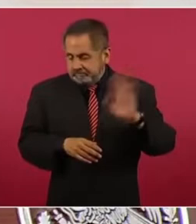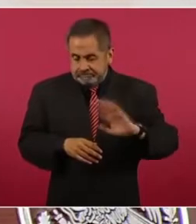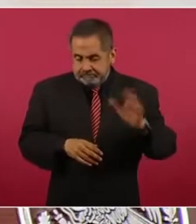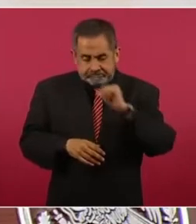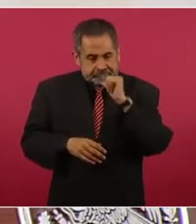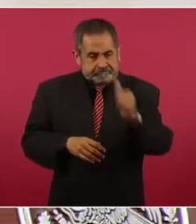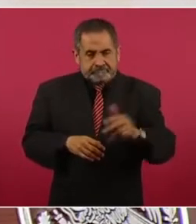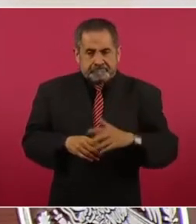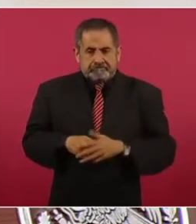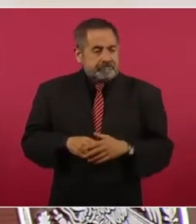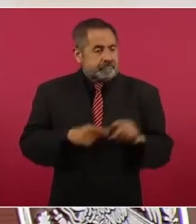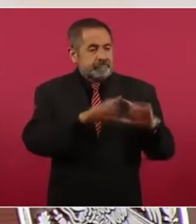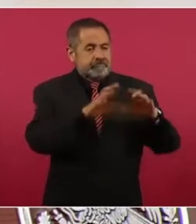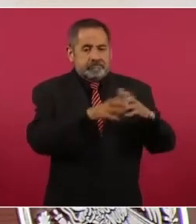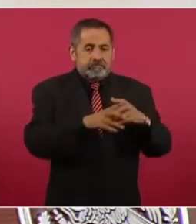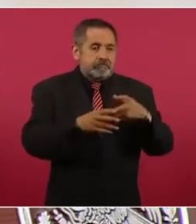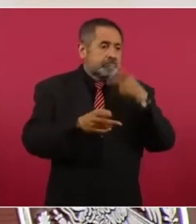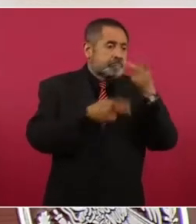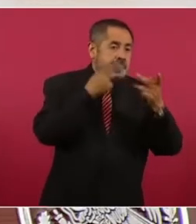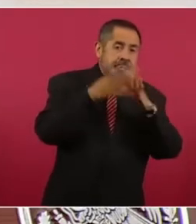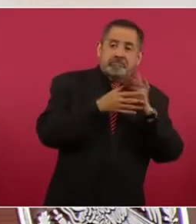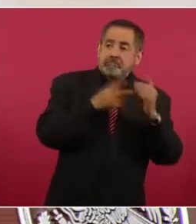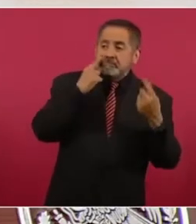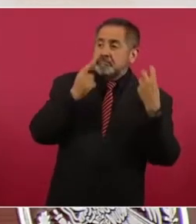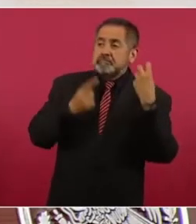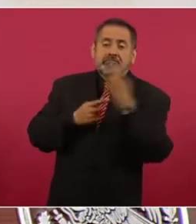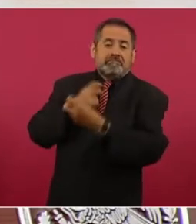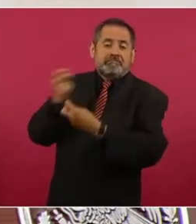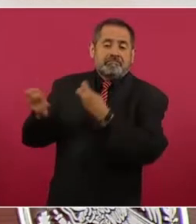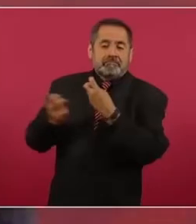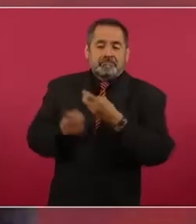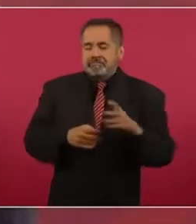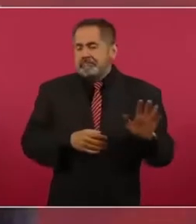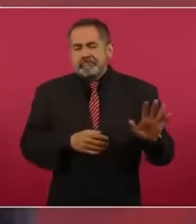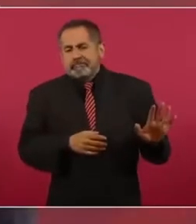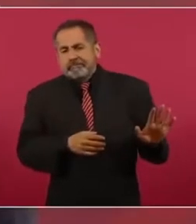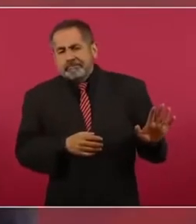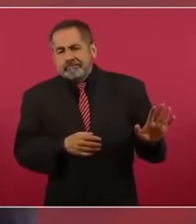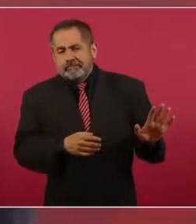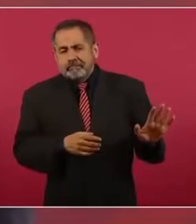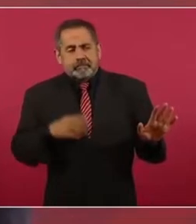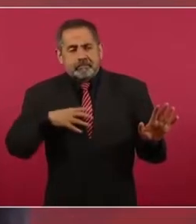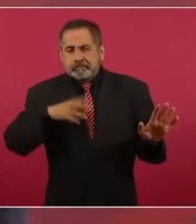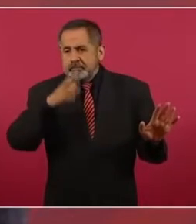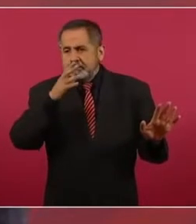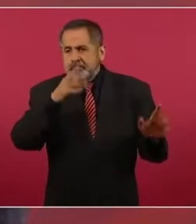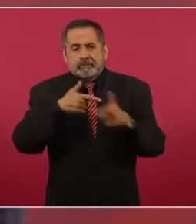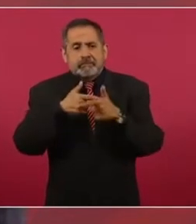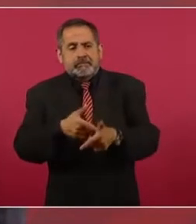con sus voceros, no hubiese yo resistido